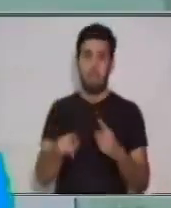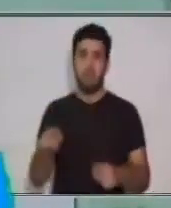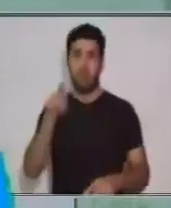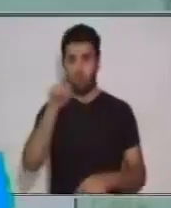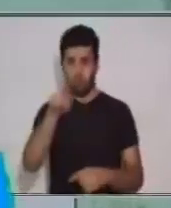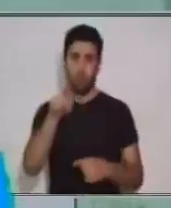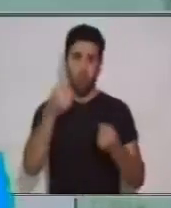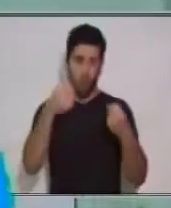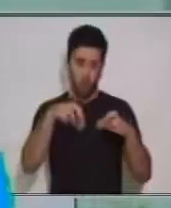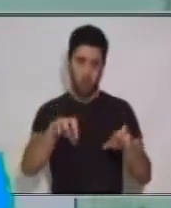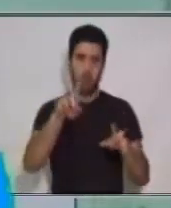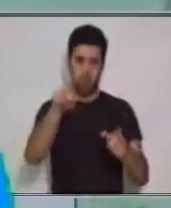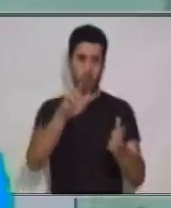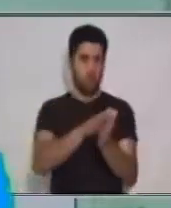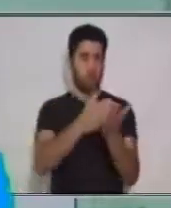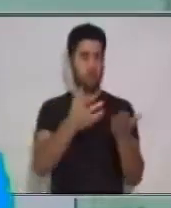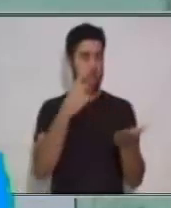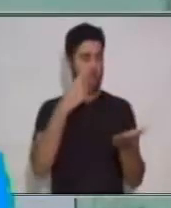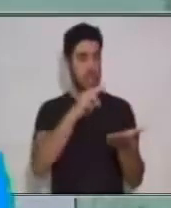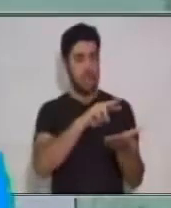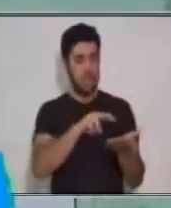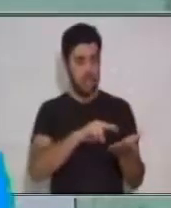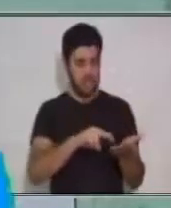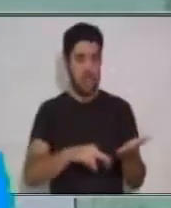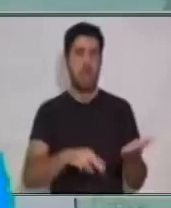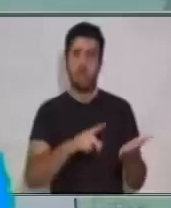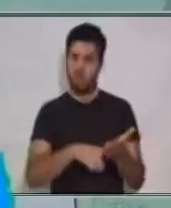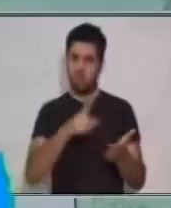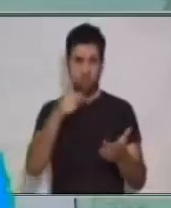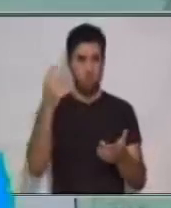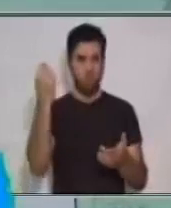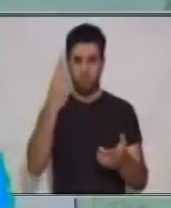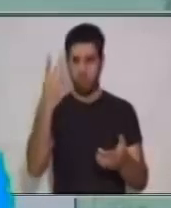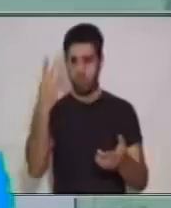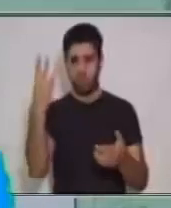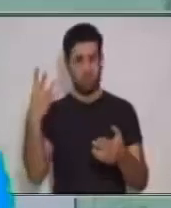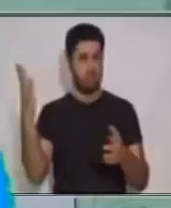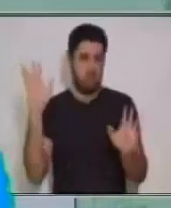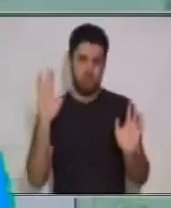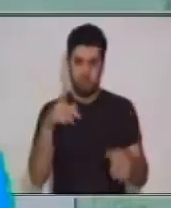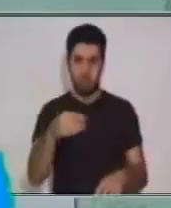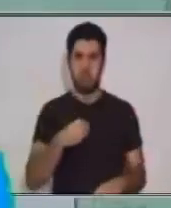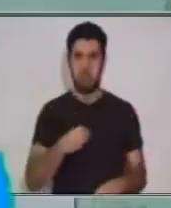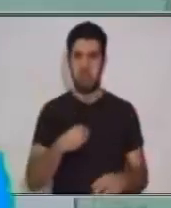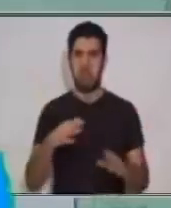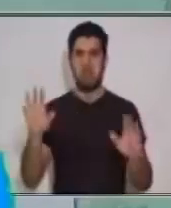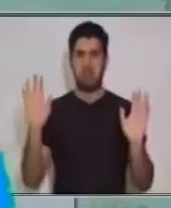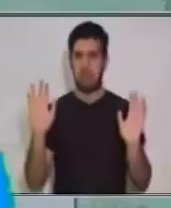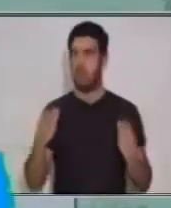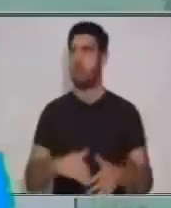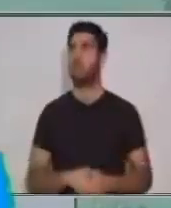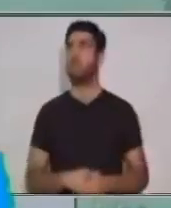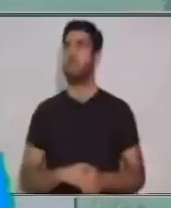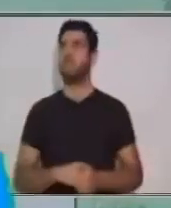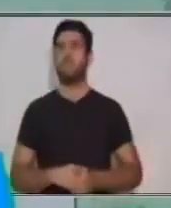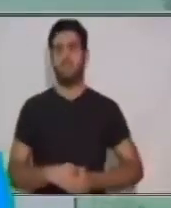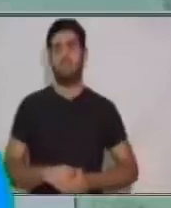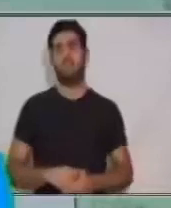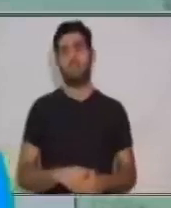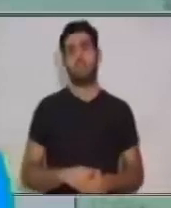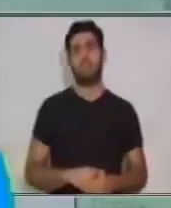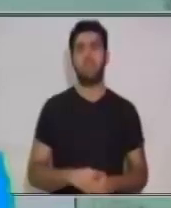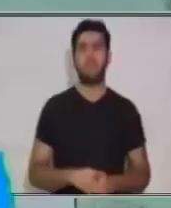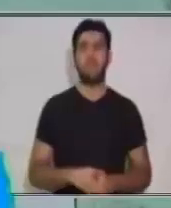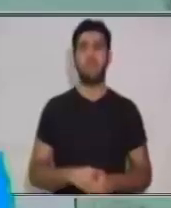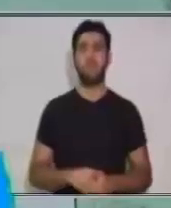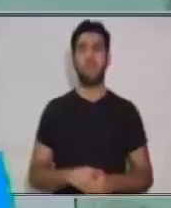la oportunidad, al tener la guía en casa, de leerlo tantas veces como sea necesario. Pueden ser dos, tres veces o más si tú lo